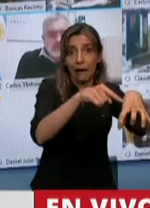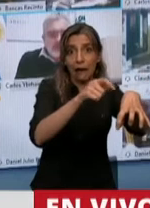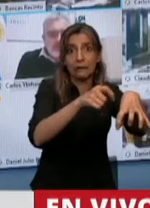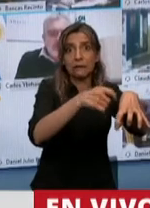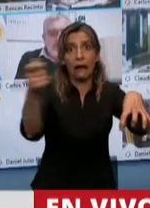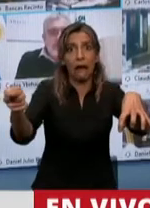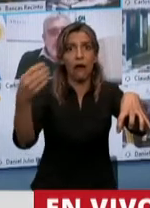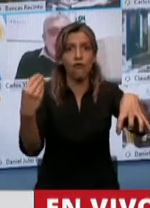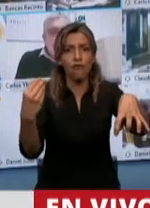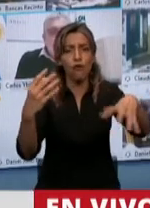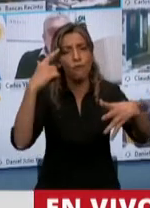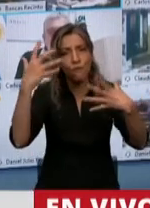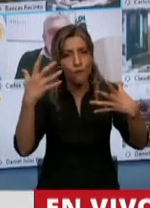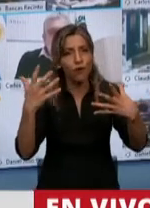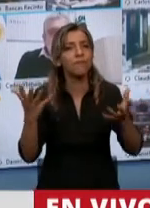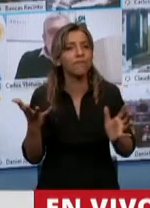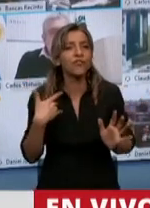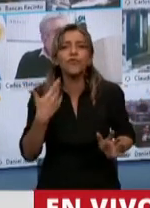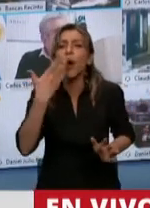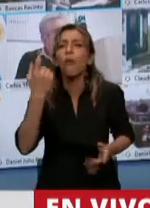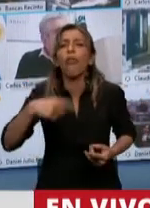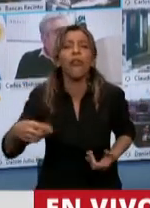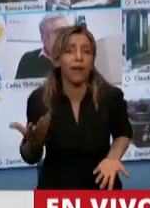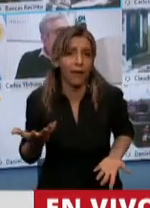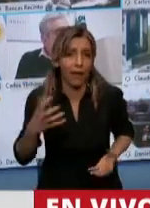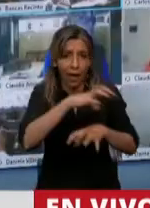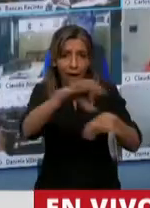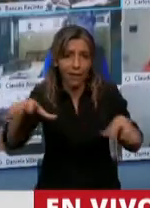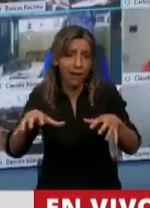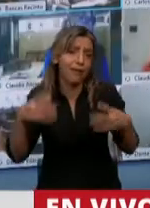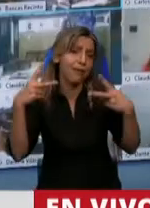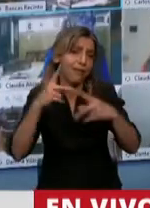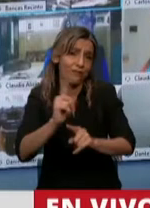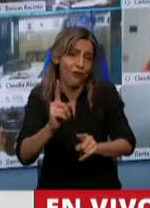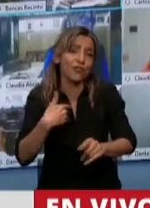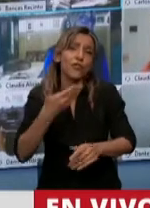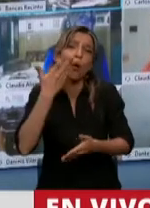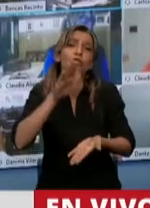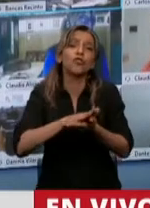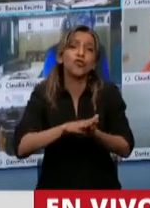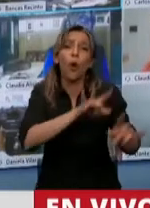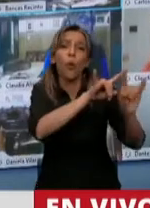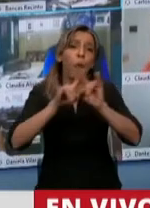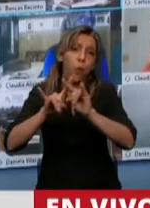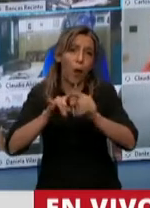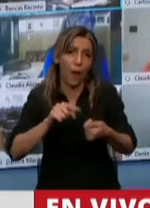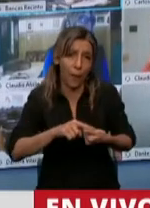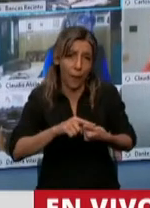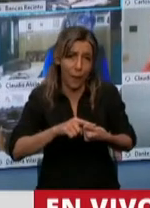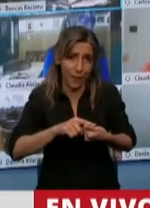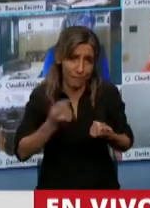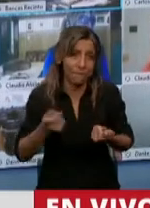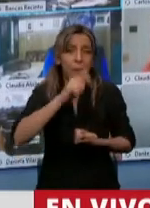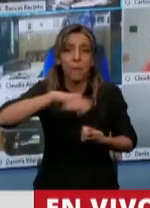de las plataformas de intermediación, despegar al mundo, mercado libre, todas las cadenas de